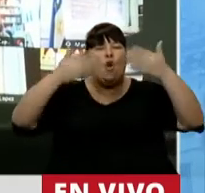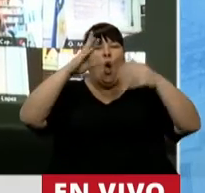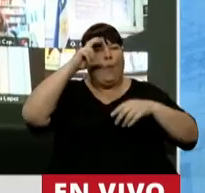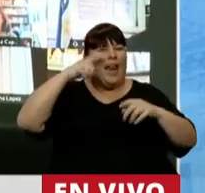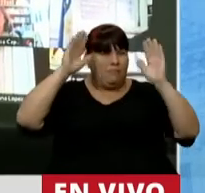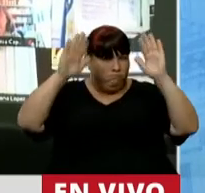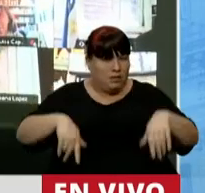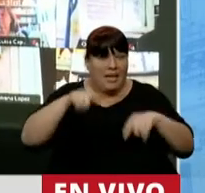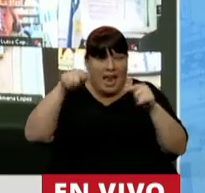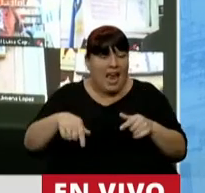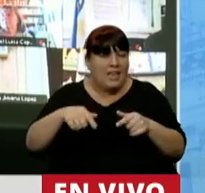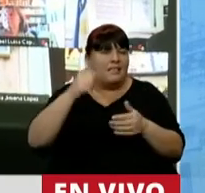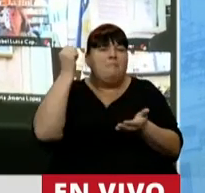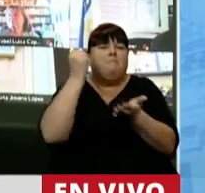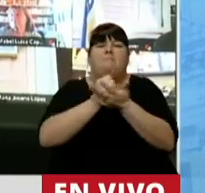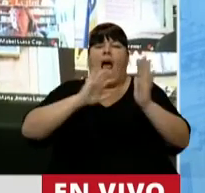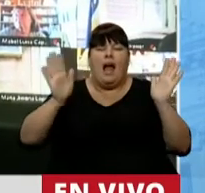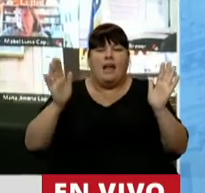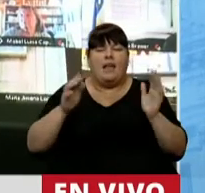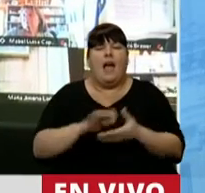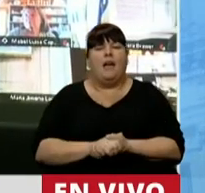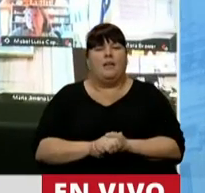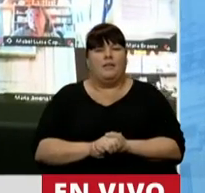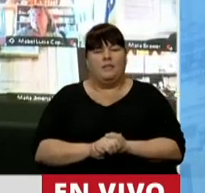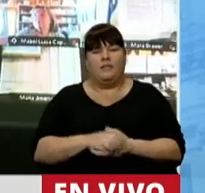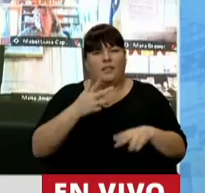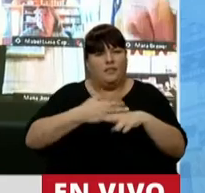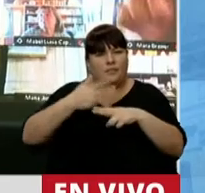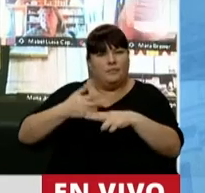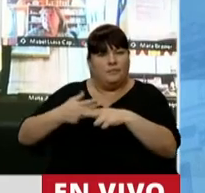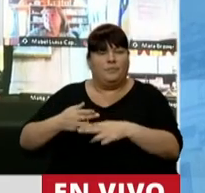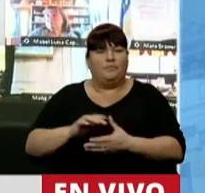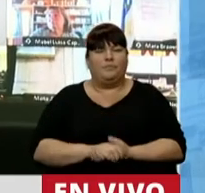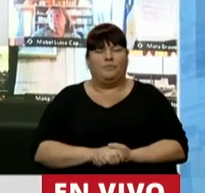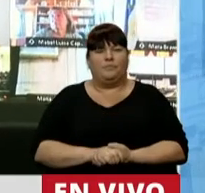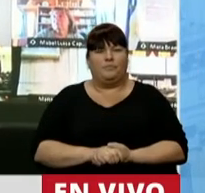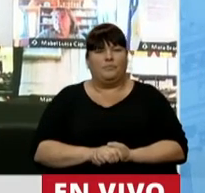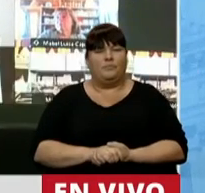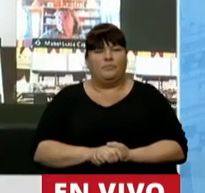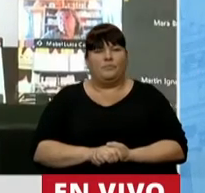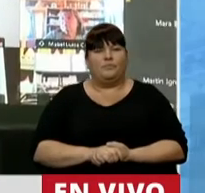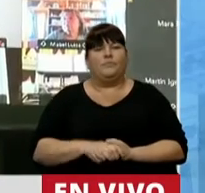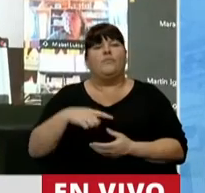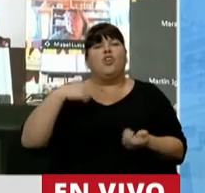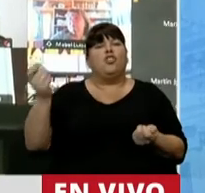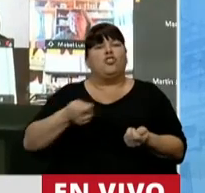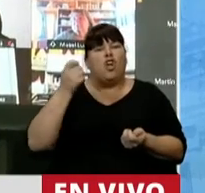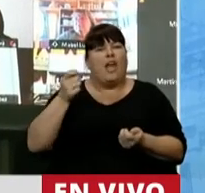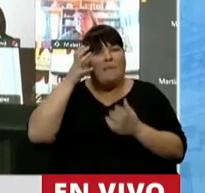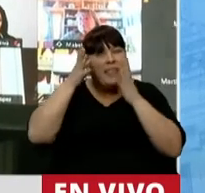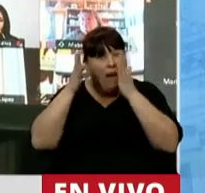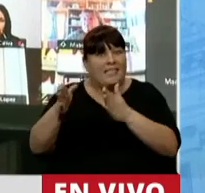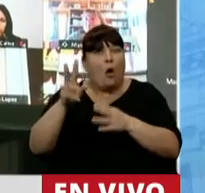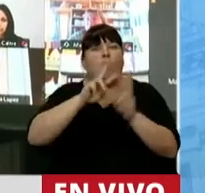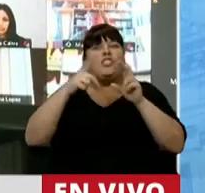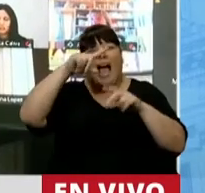Y con ello se patentizó que el combate al capital y el socialismo extremista